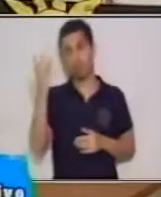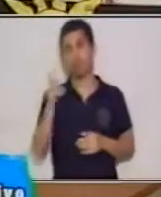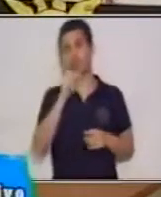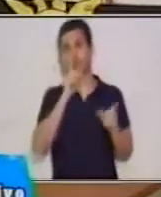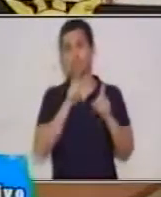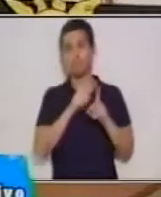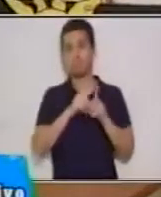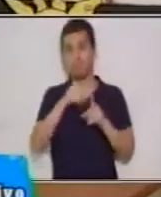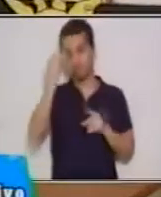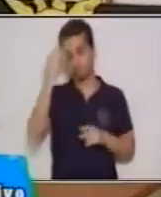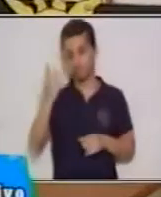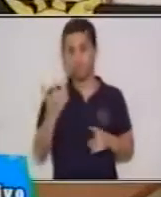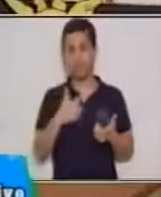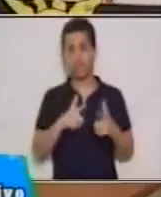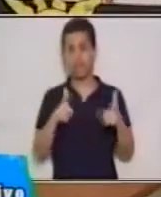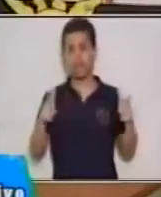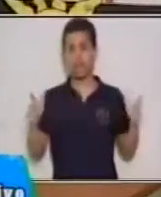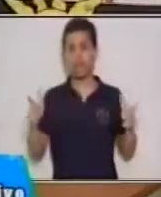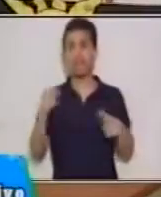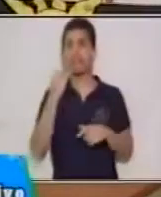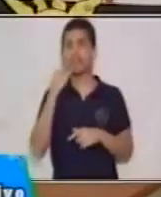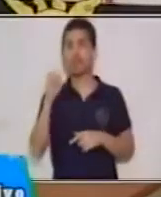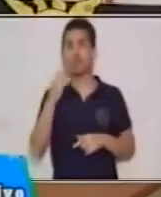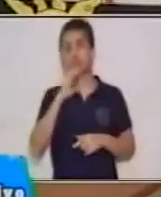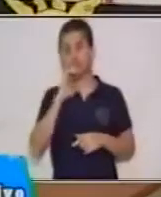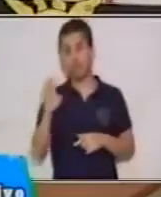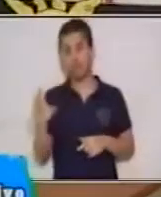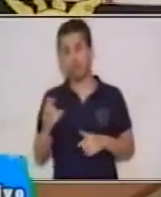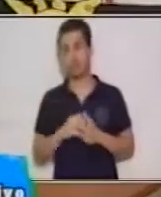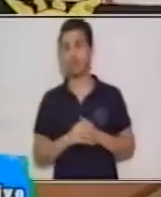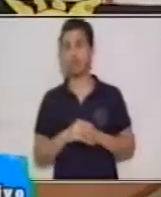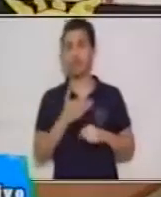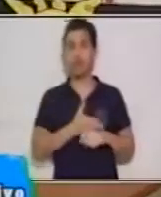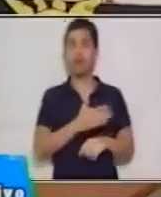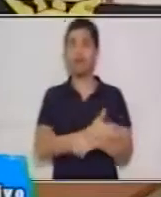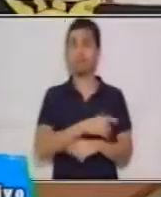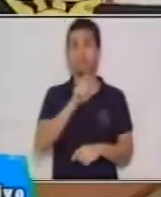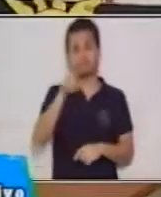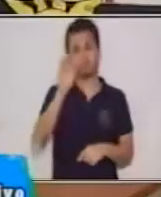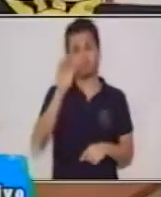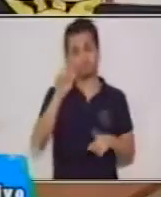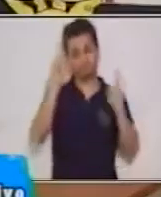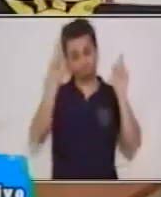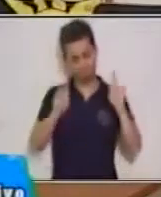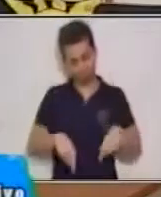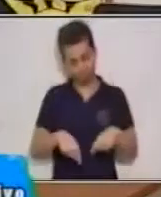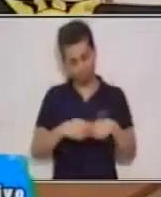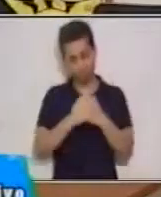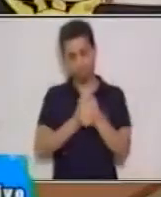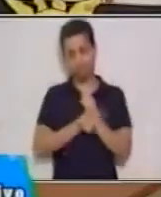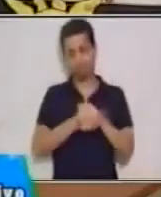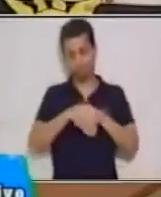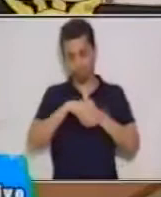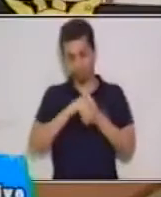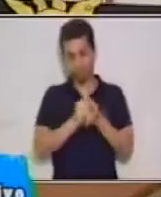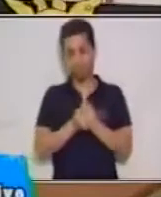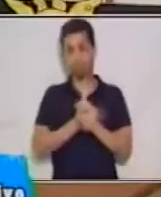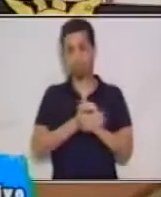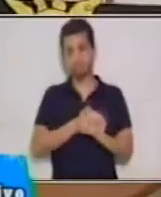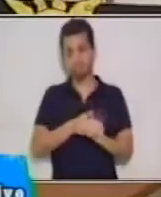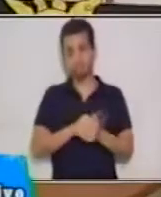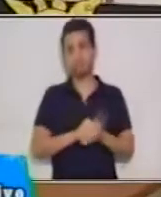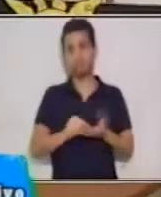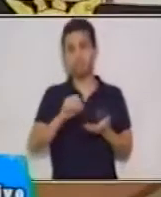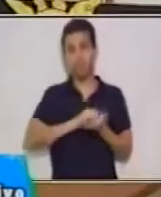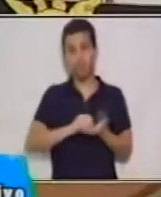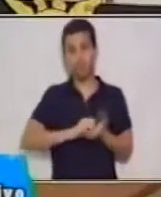habilidad lingüística. Antes de empezar, te recomiendo que laves tus manos constantemente con agua y